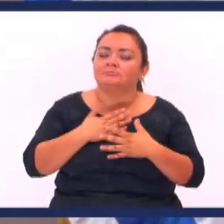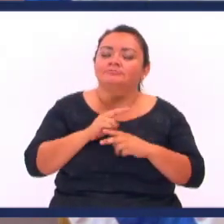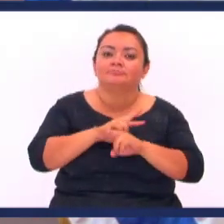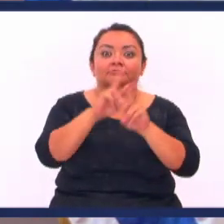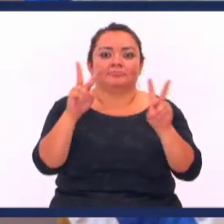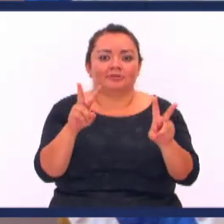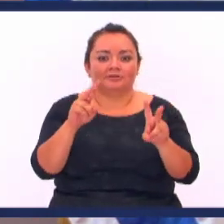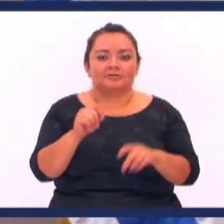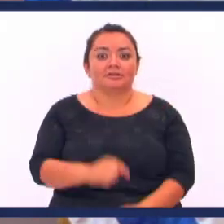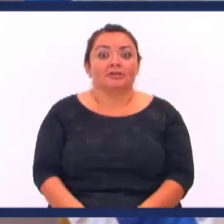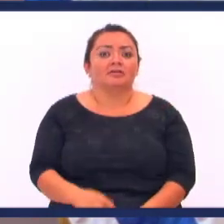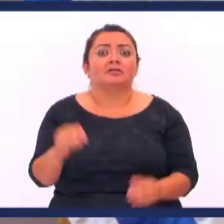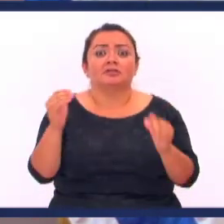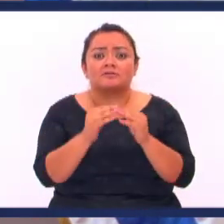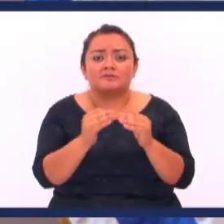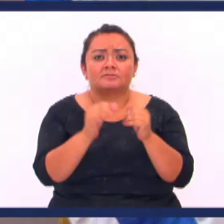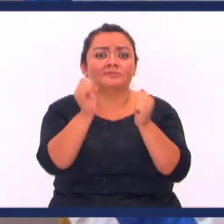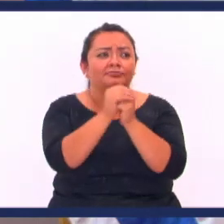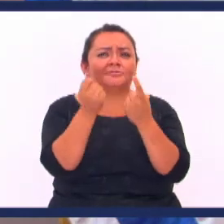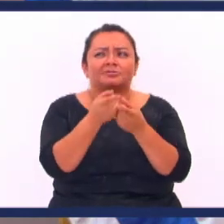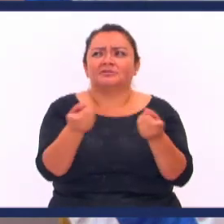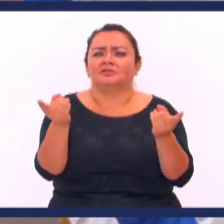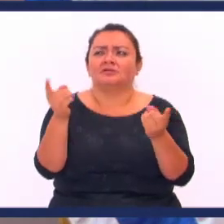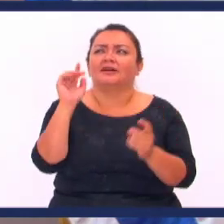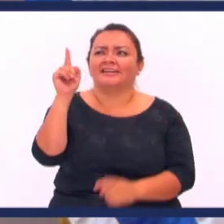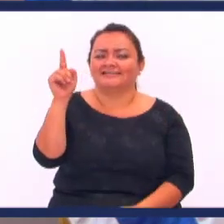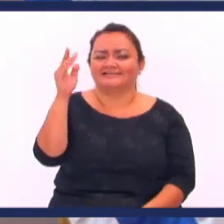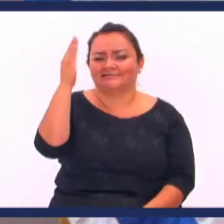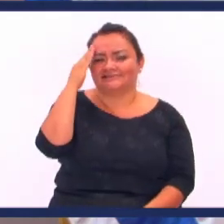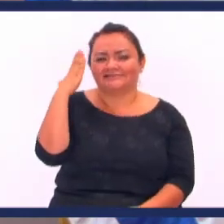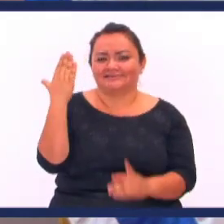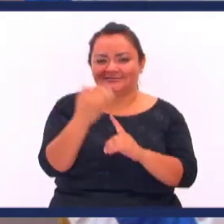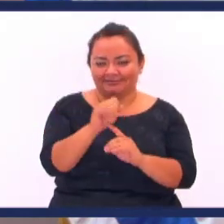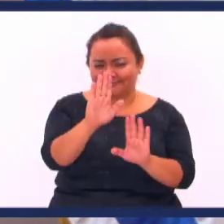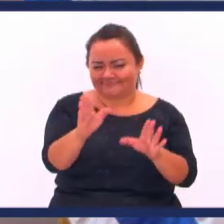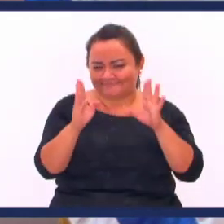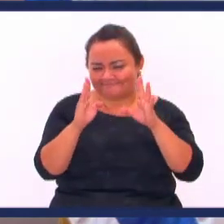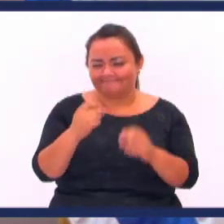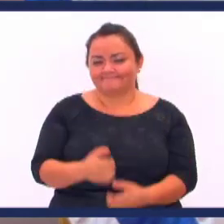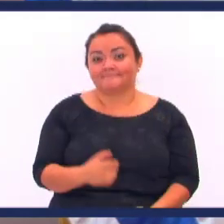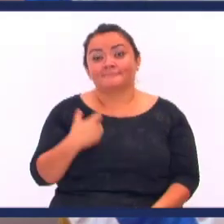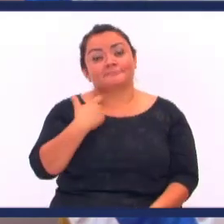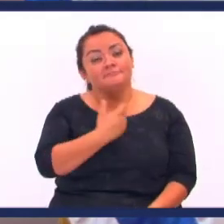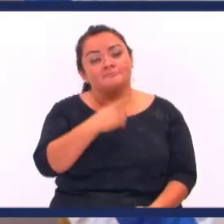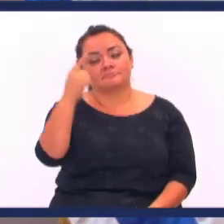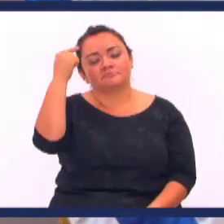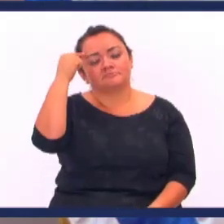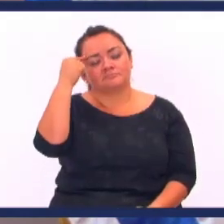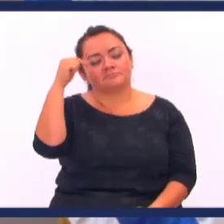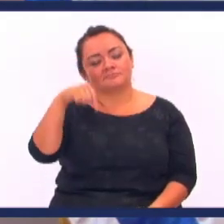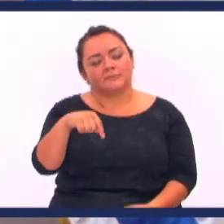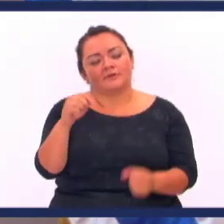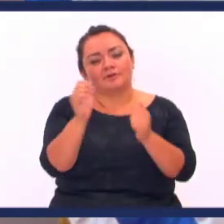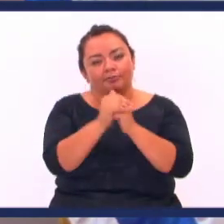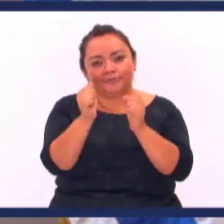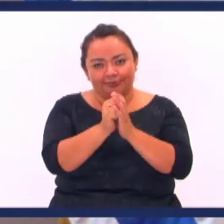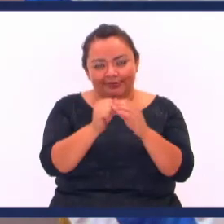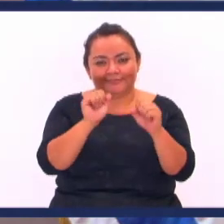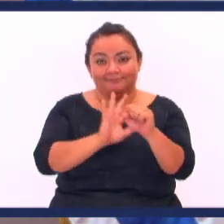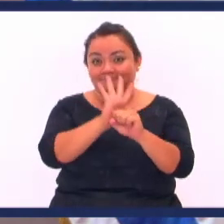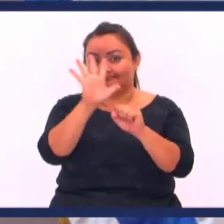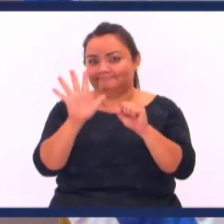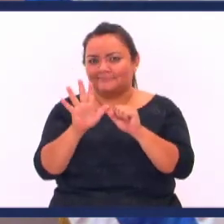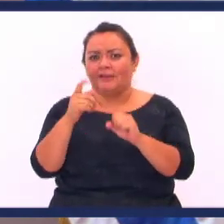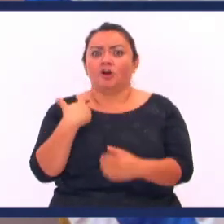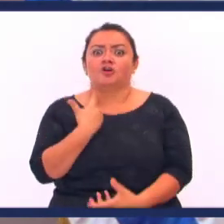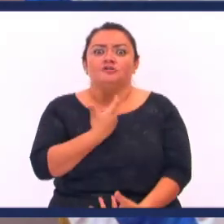Dios tiene un propósito con las tribulaciones A ver cuando nosotros pensamos en este problema A nivel mundial